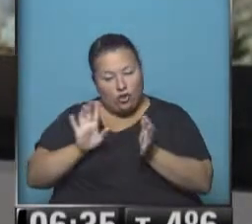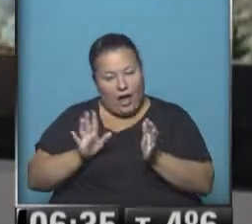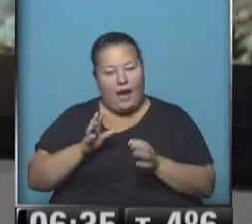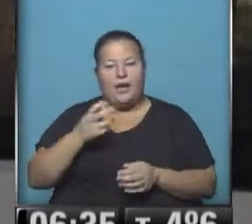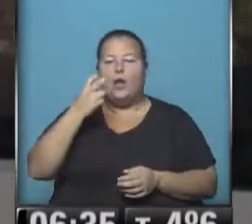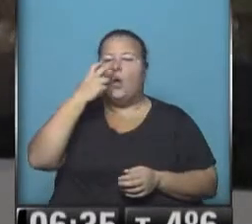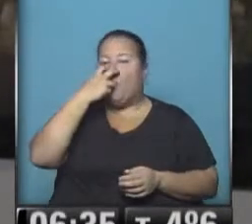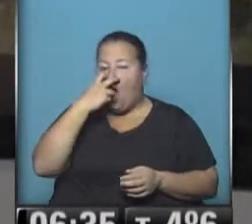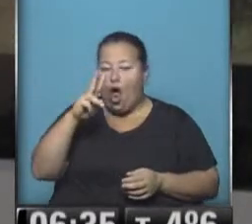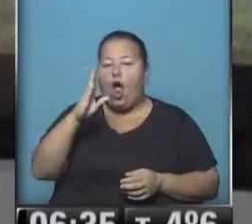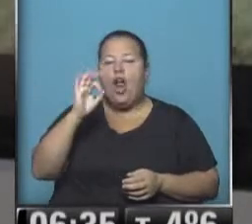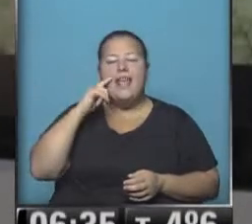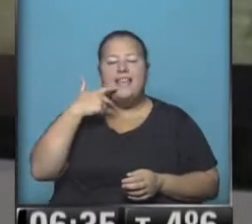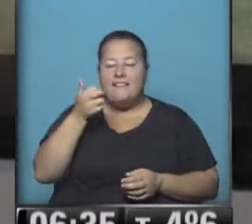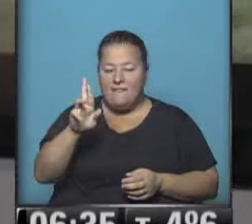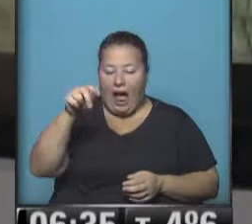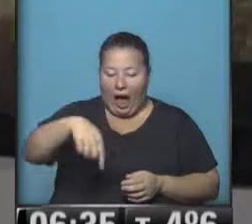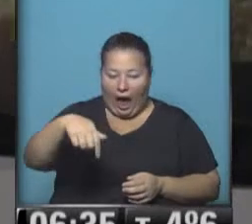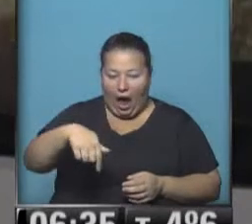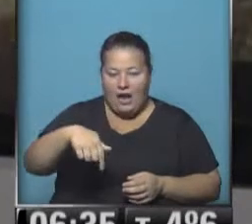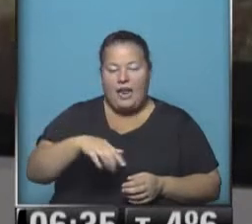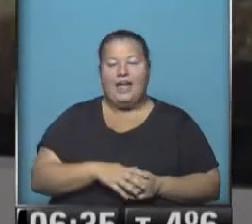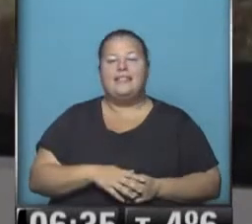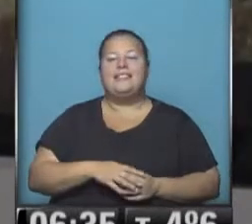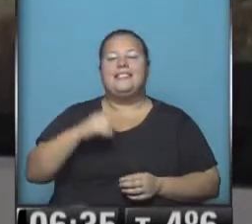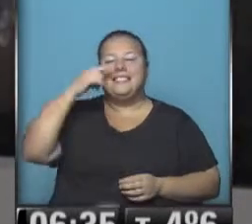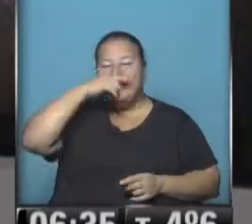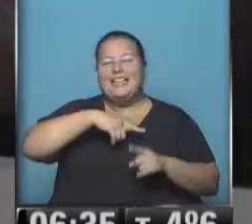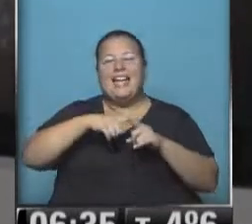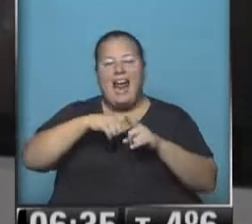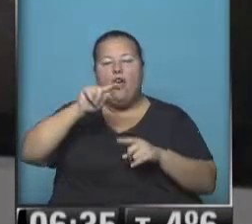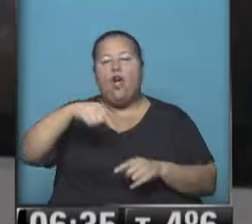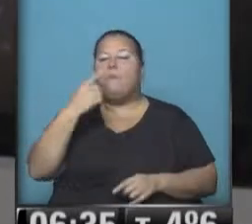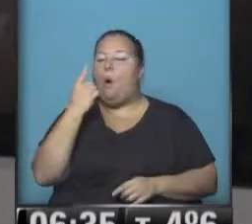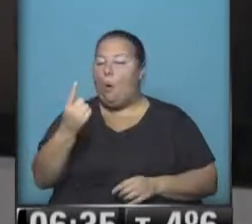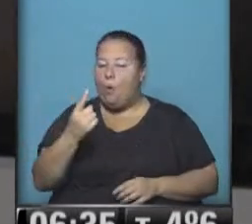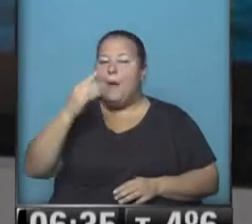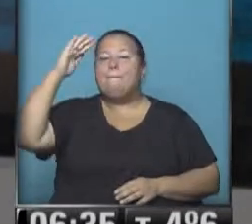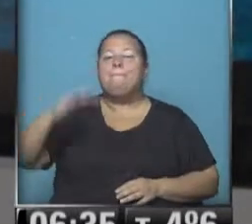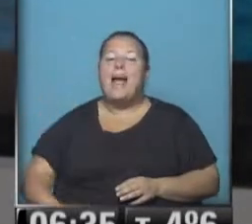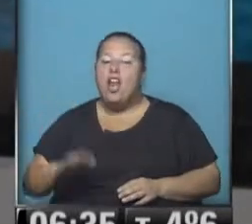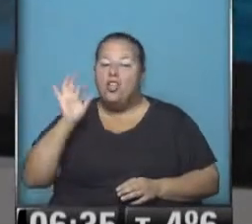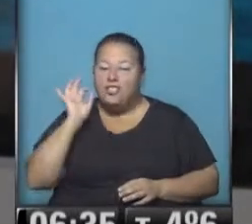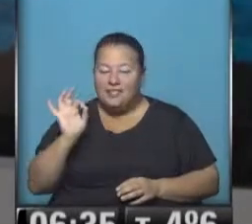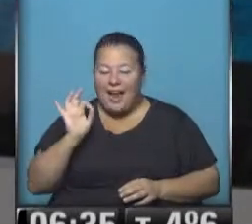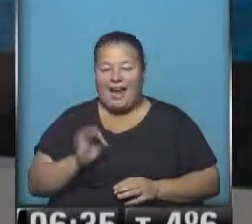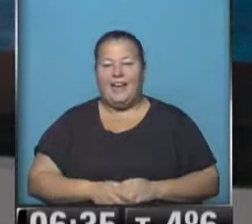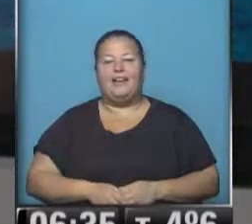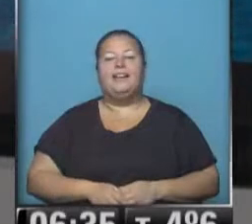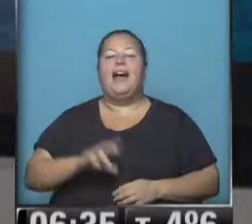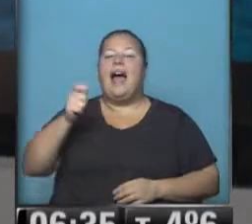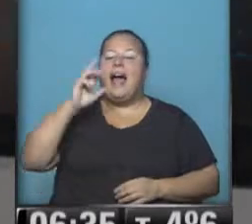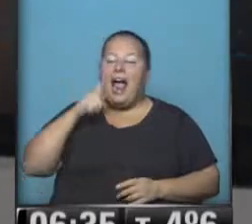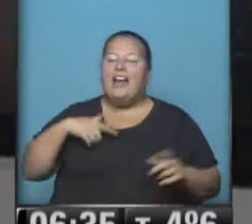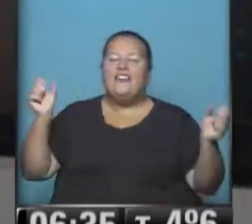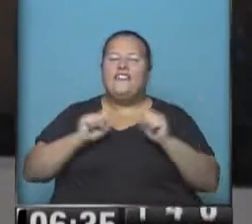Bolívar. En este momento tiene 7 grados, una décima bajo cero. Y, Cari, con